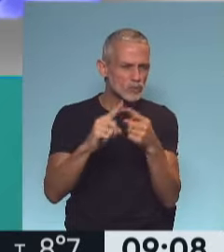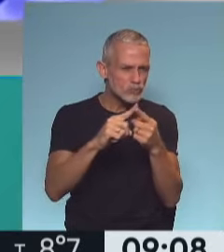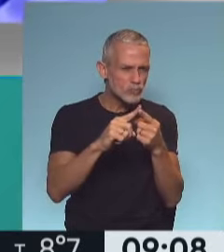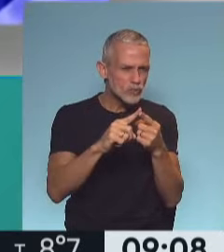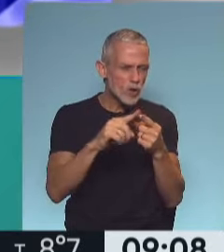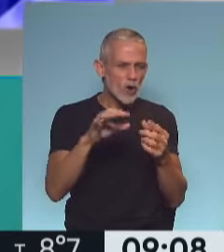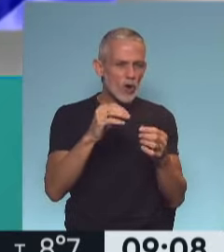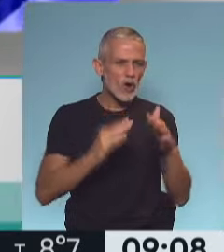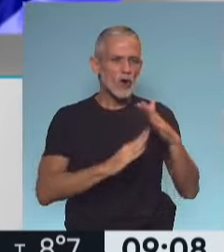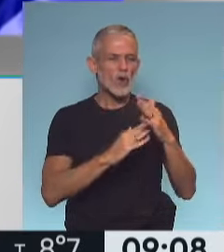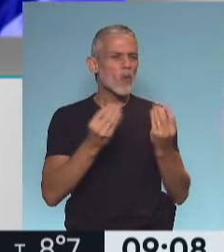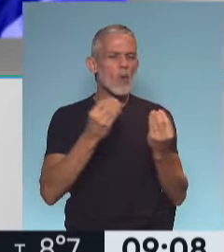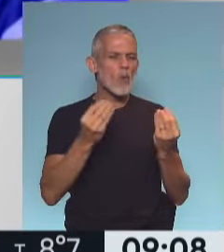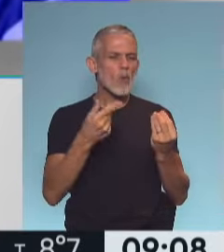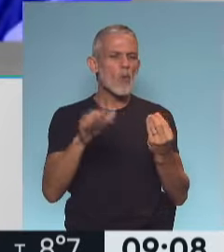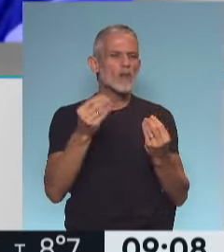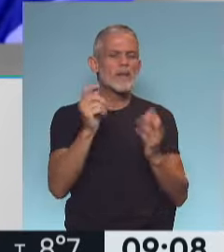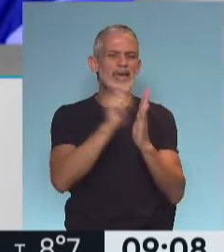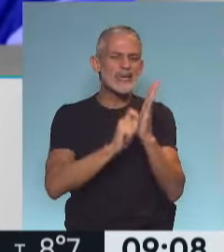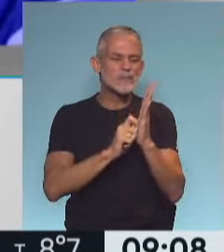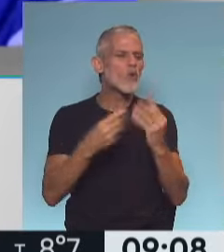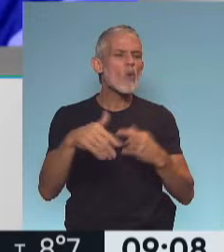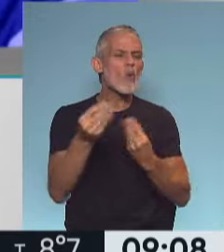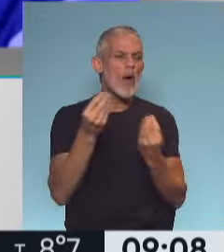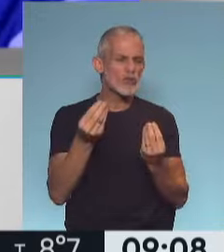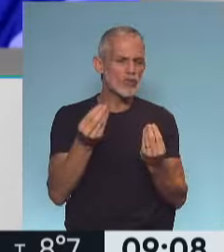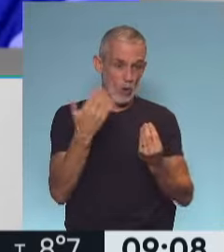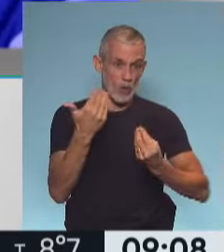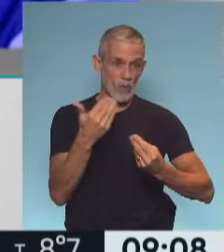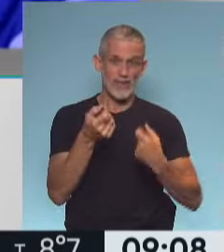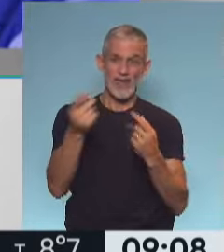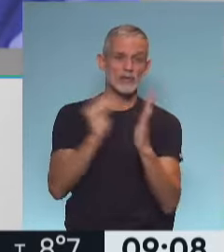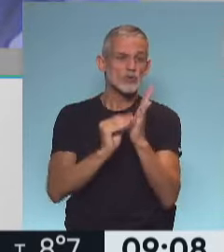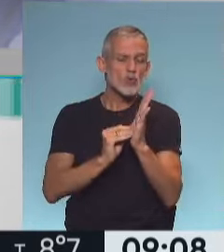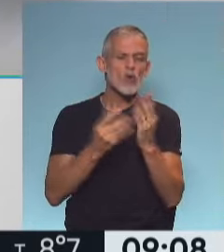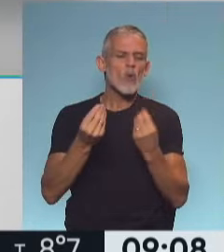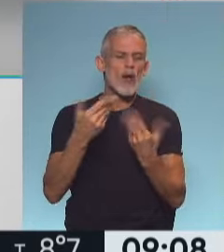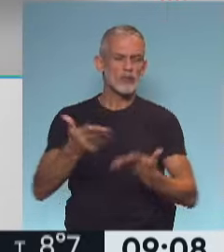con cada jurisdicción. ¿Cuándo se comienza la inscripción y a partir de cuándo se empiezan a entregar turnos?